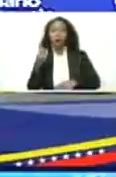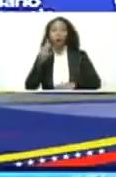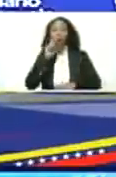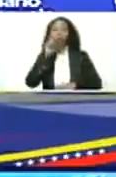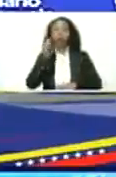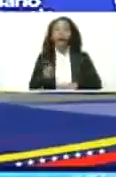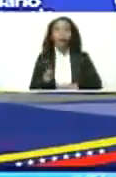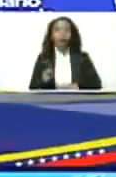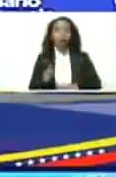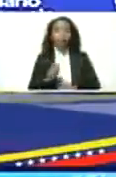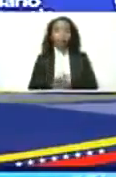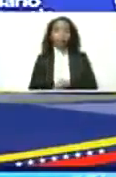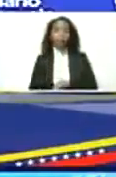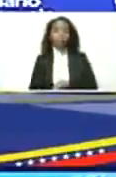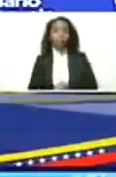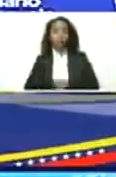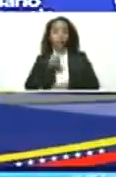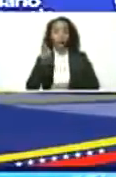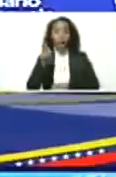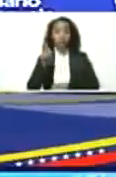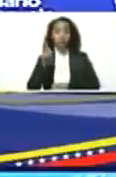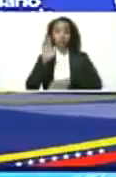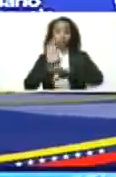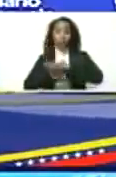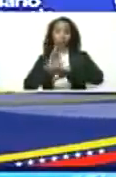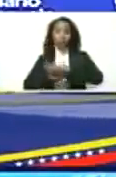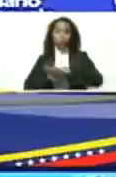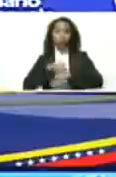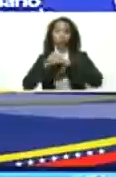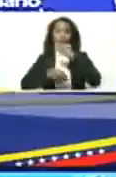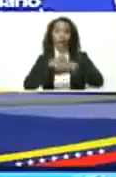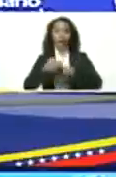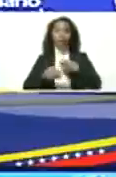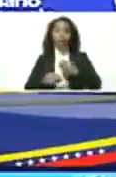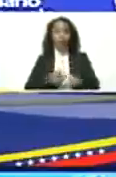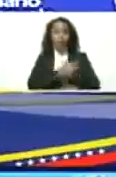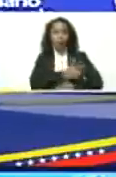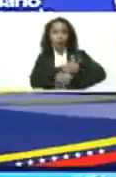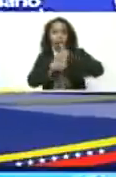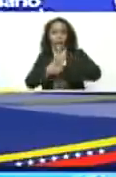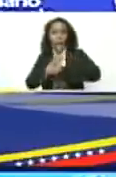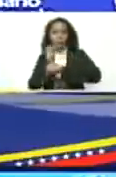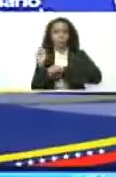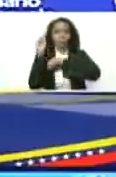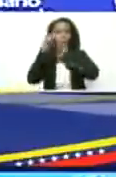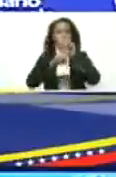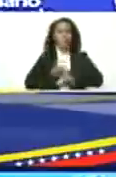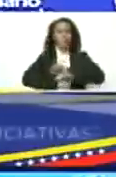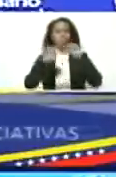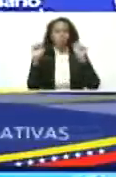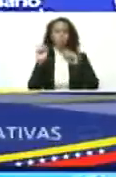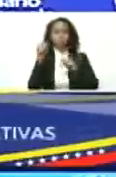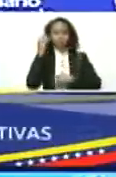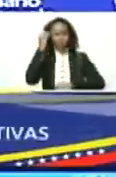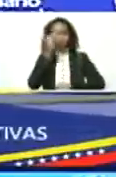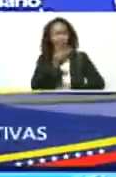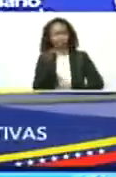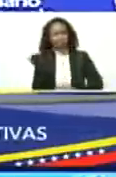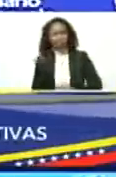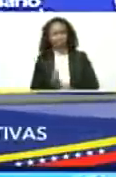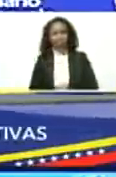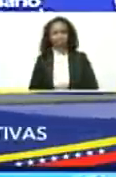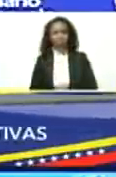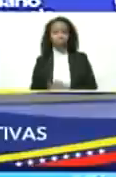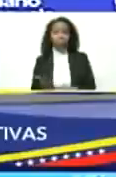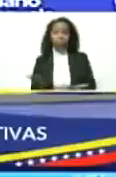habían anunciado que iban a adquirir armas nucleares. Imagínense ustedes. ¿Ah?